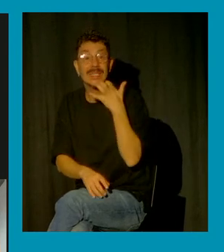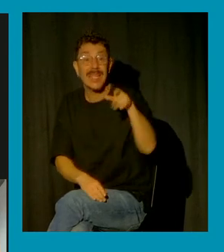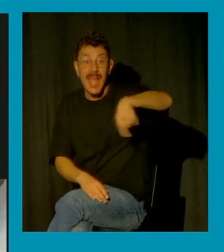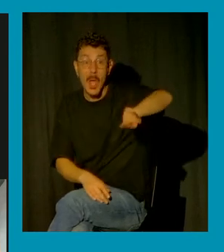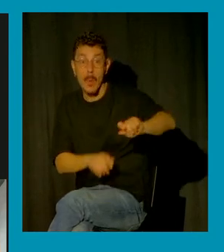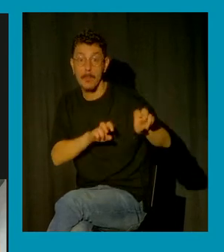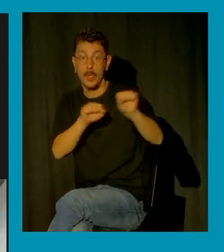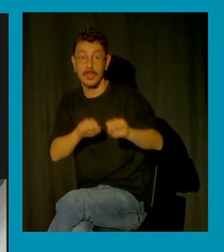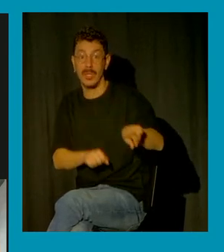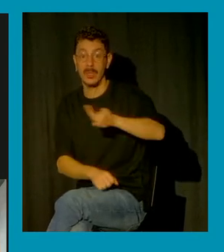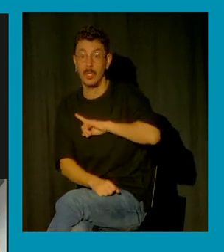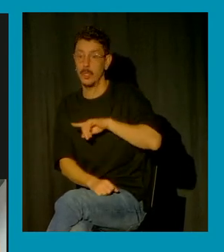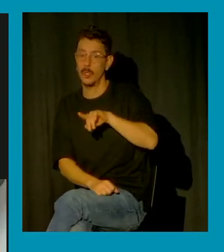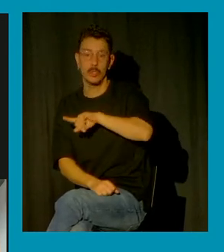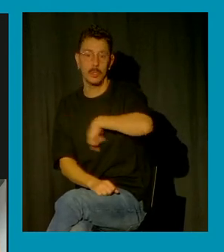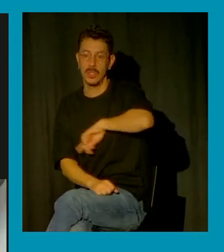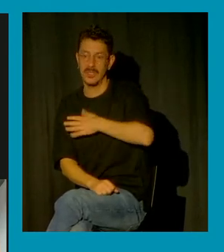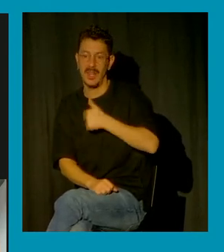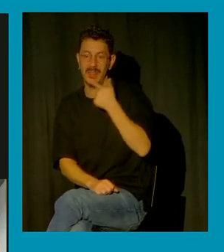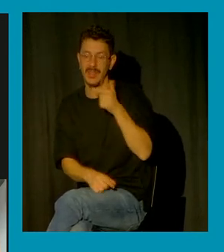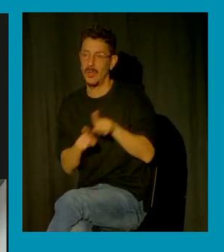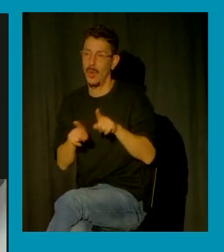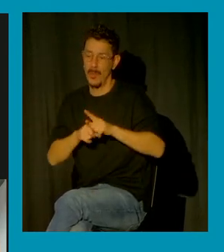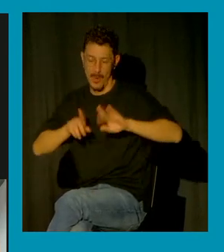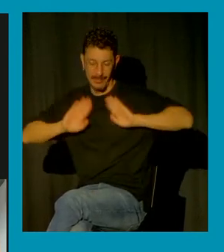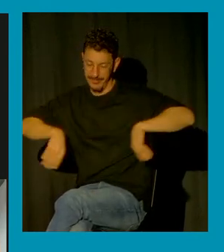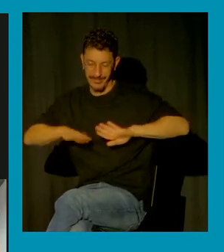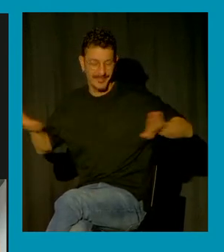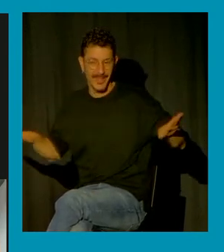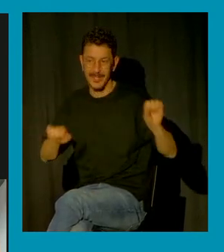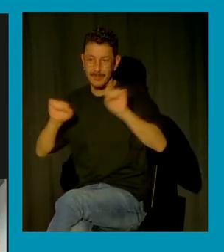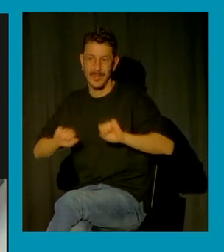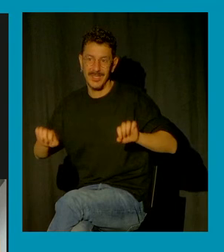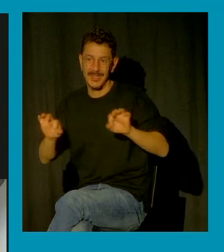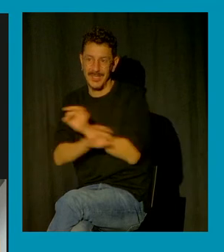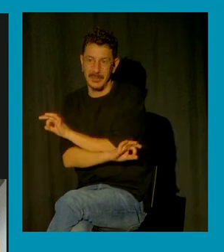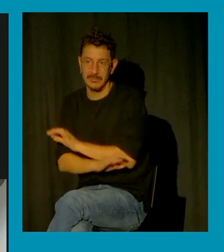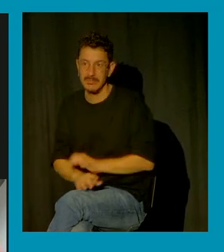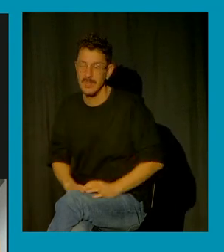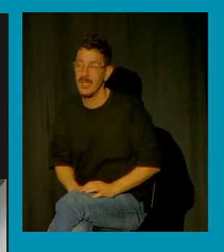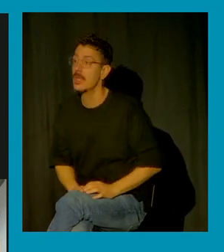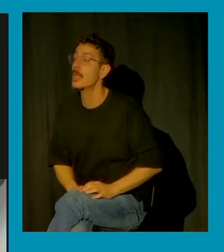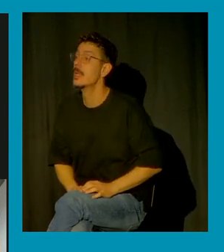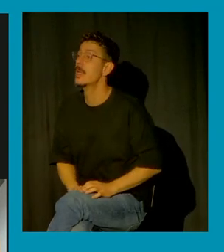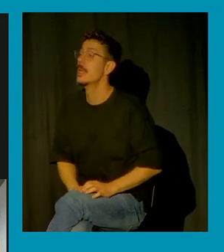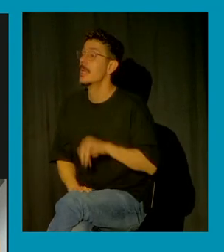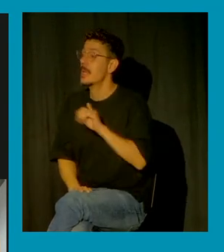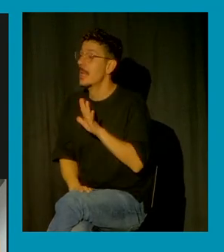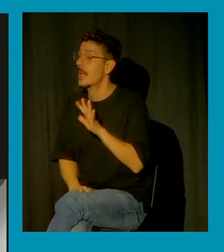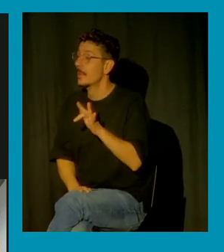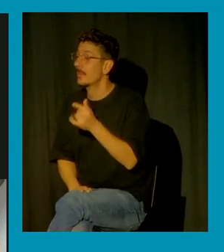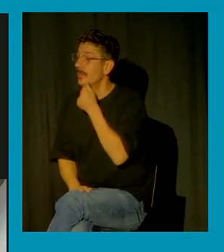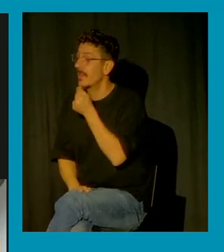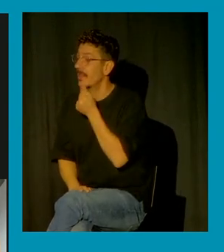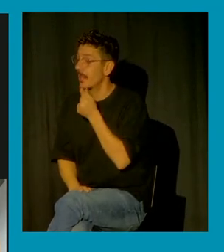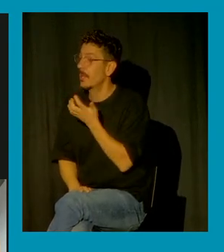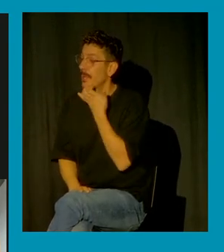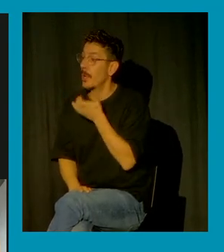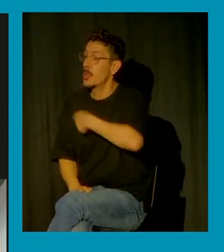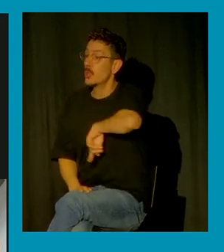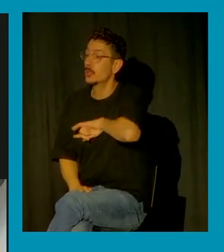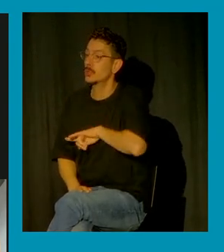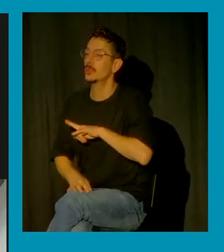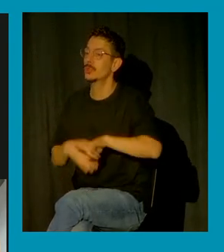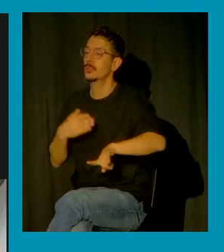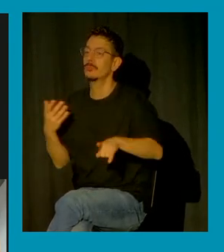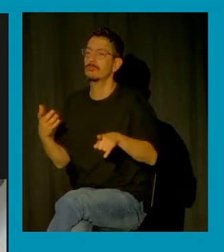desprotegidas y después un poco al hilo de lo que decía Lorena o de Nancy Fraser que decía ¿cómo vamos a transformar?